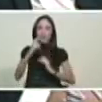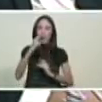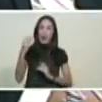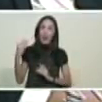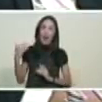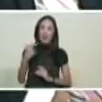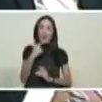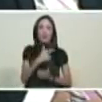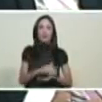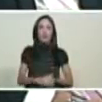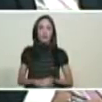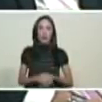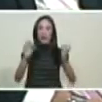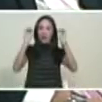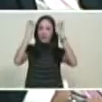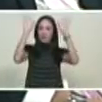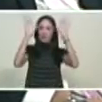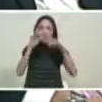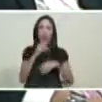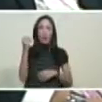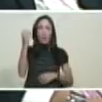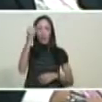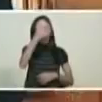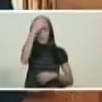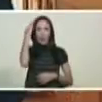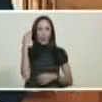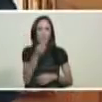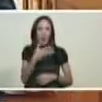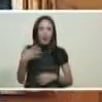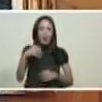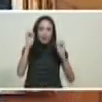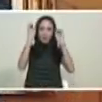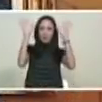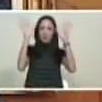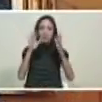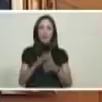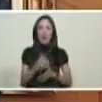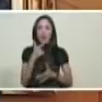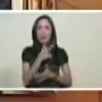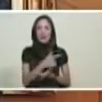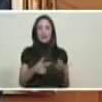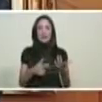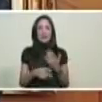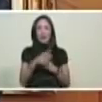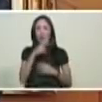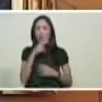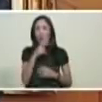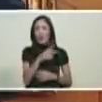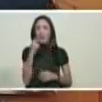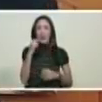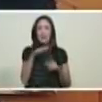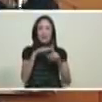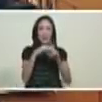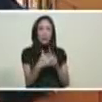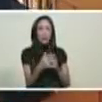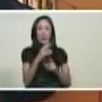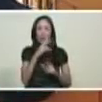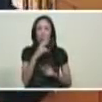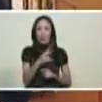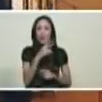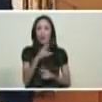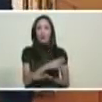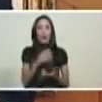Einstein dice que la crisis obliga que la crisis es la madre de todas las creaciones